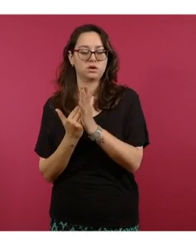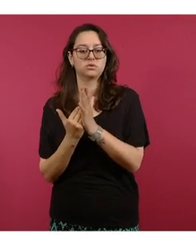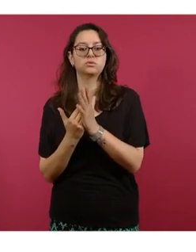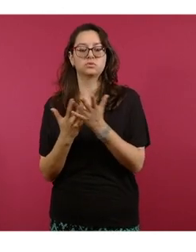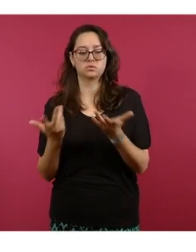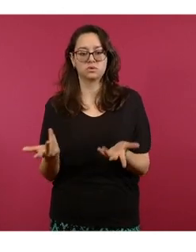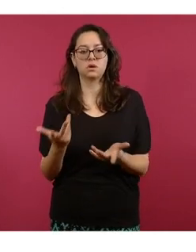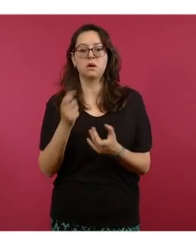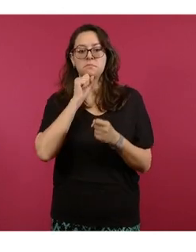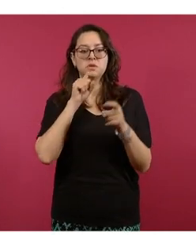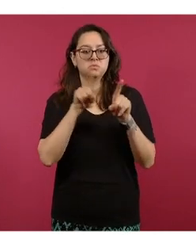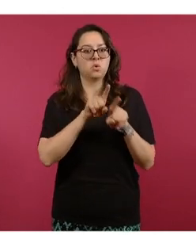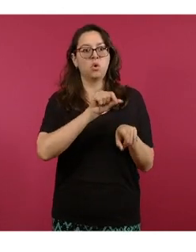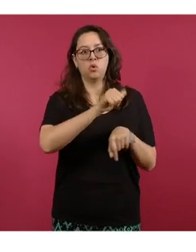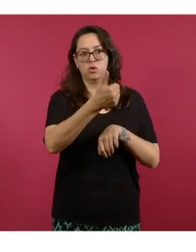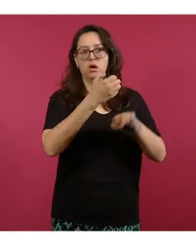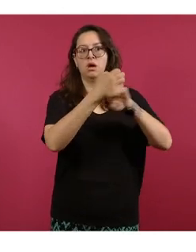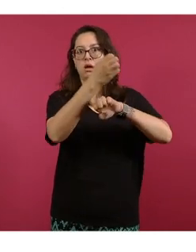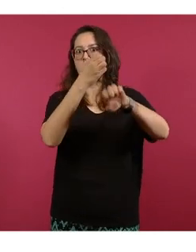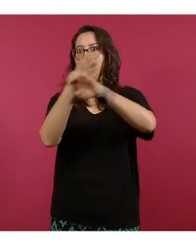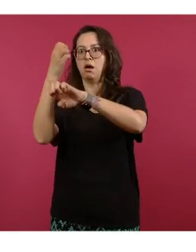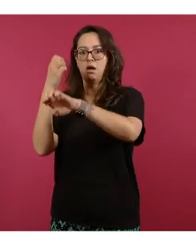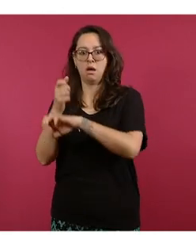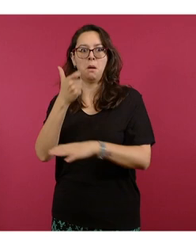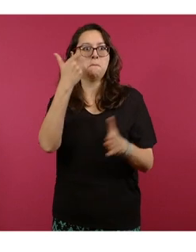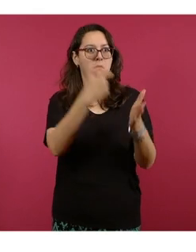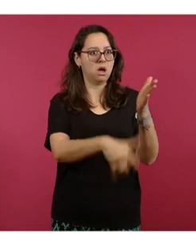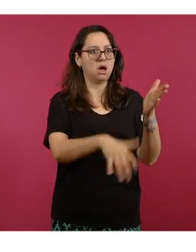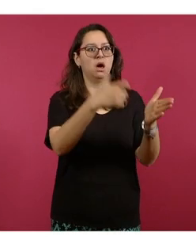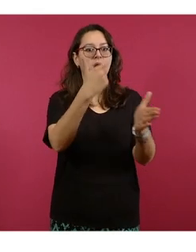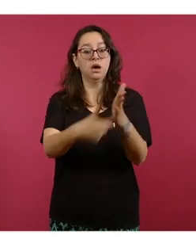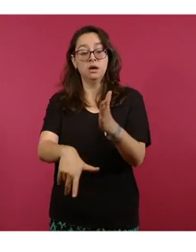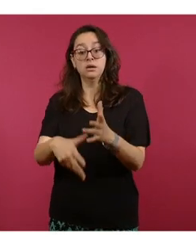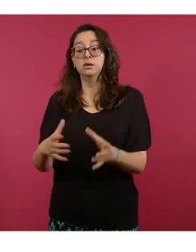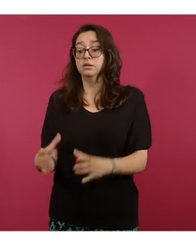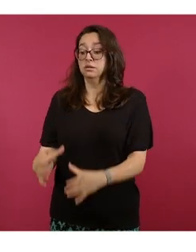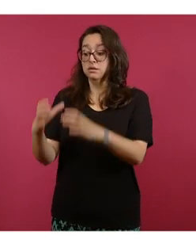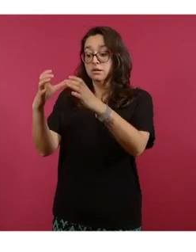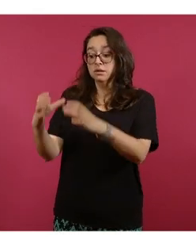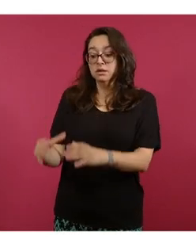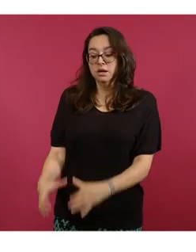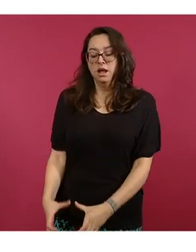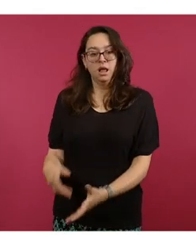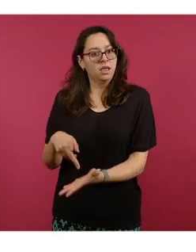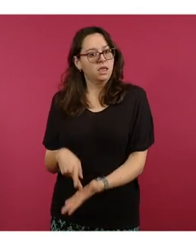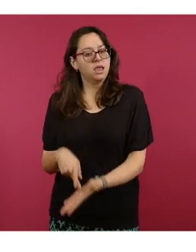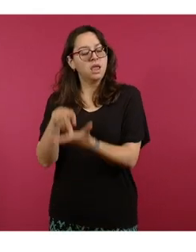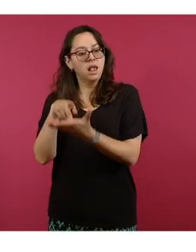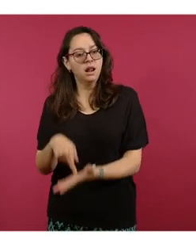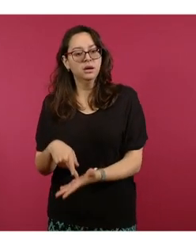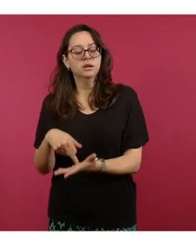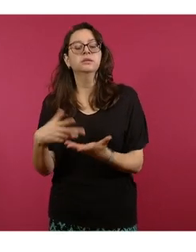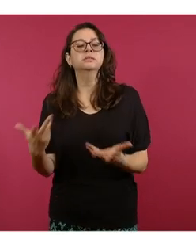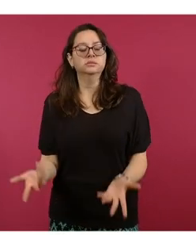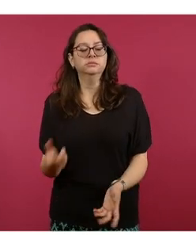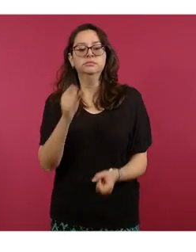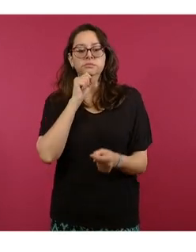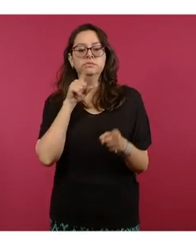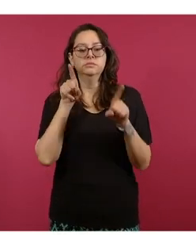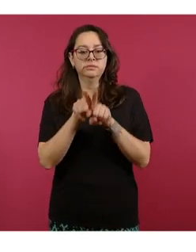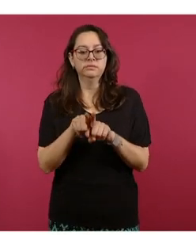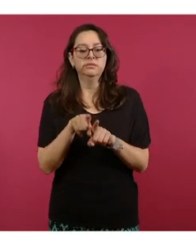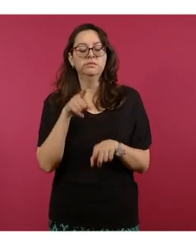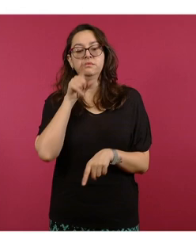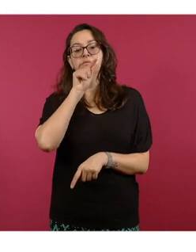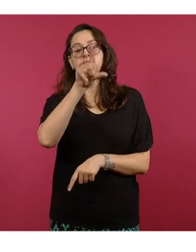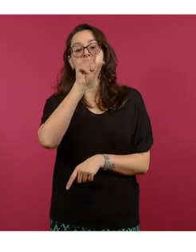y Guanajuato. En el caso del gas que se vende en cilindro por kilo, encontramos una vez más gas de Ameca, allá en